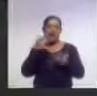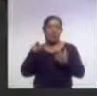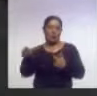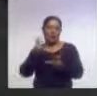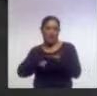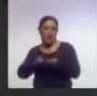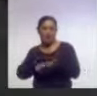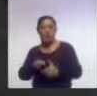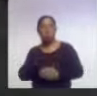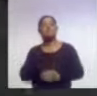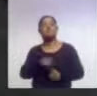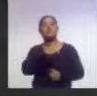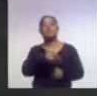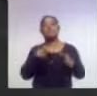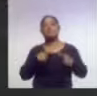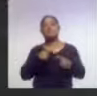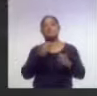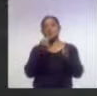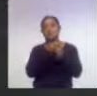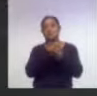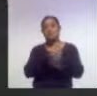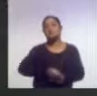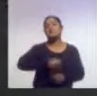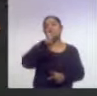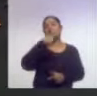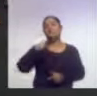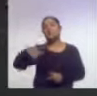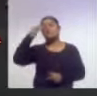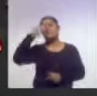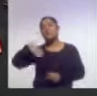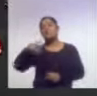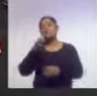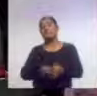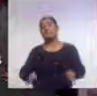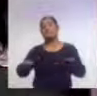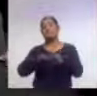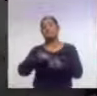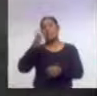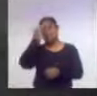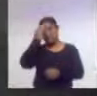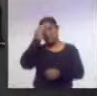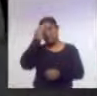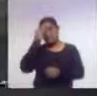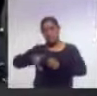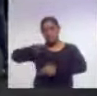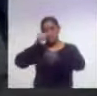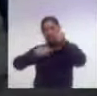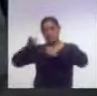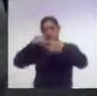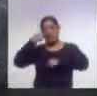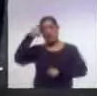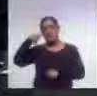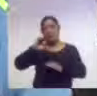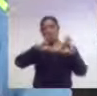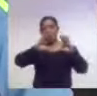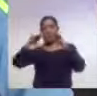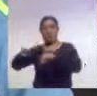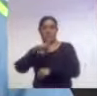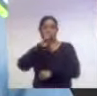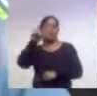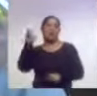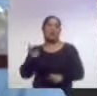Instructores que tomaron el curso por primera vez consideraron importante obtener estos conocimientos en pro de una mejor enseñanza del fitness.